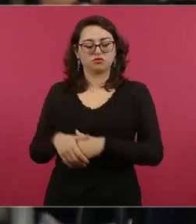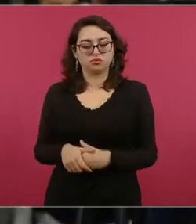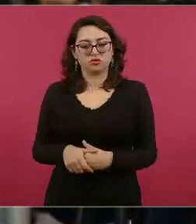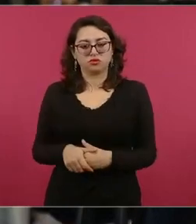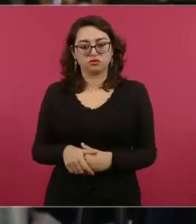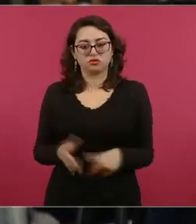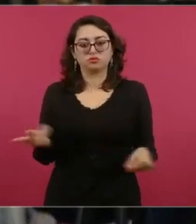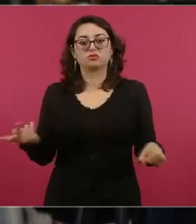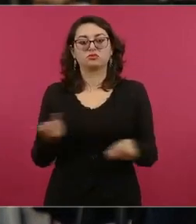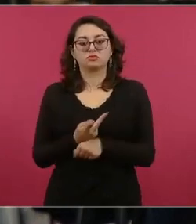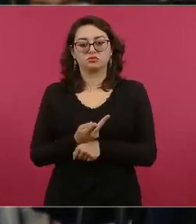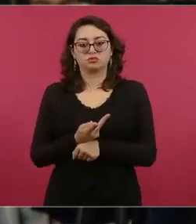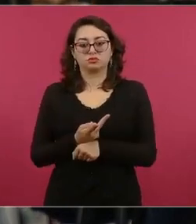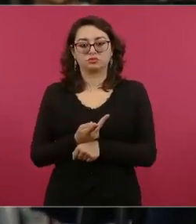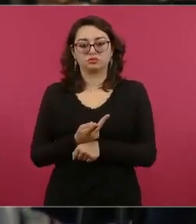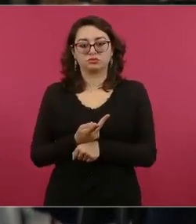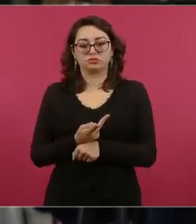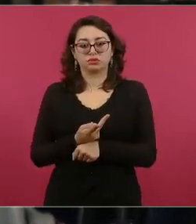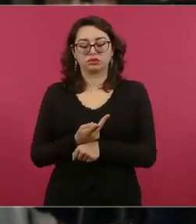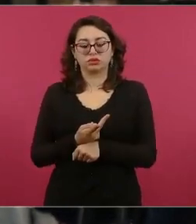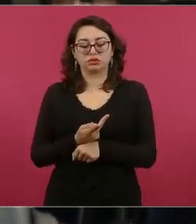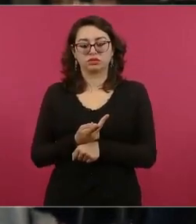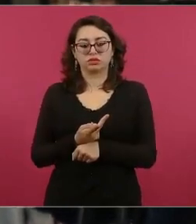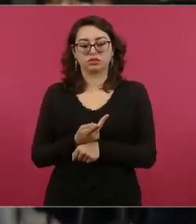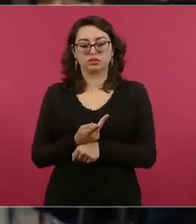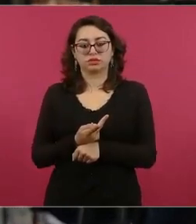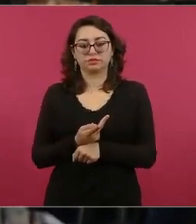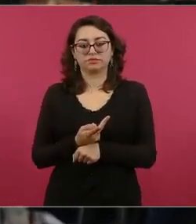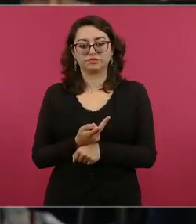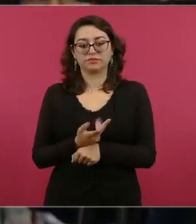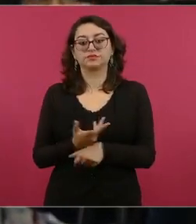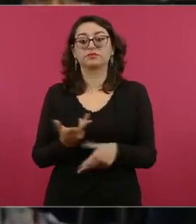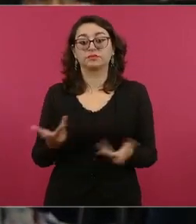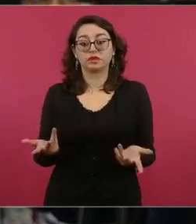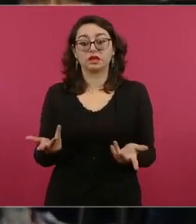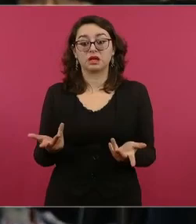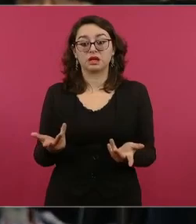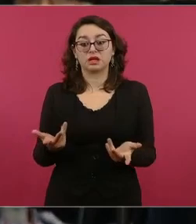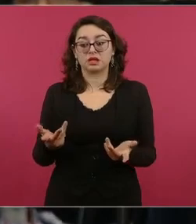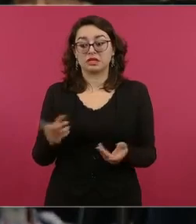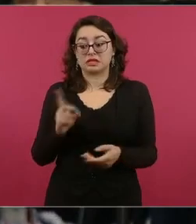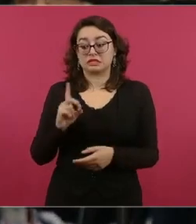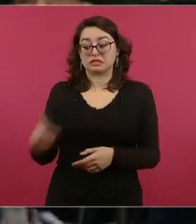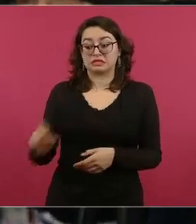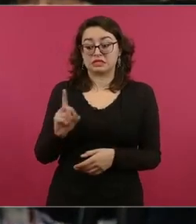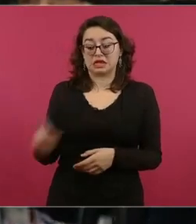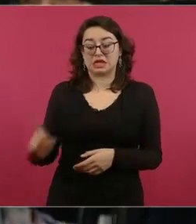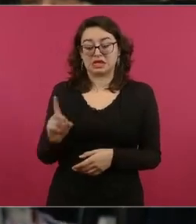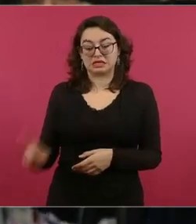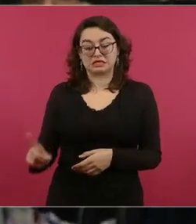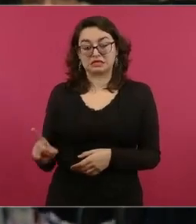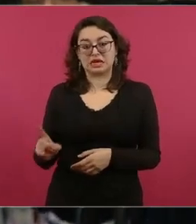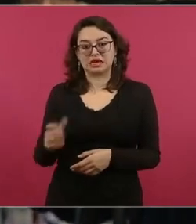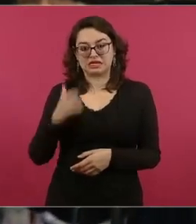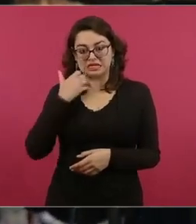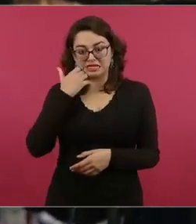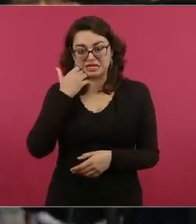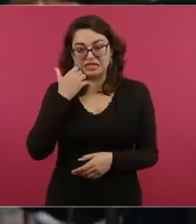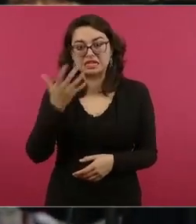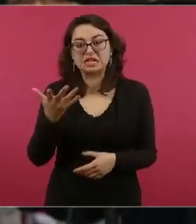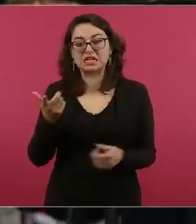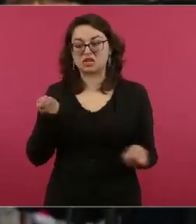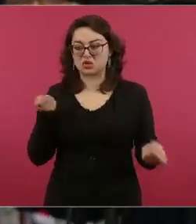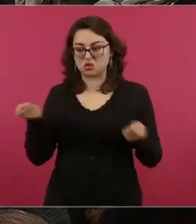todo esto está también el impulso de querer que la ultraderecha vuelva pues con los